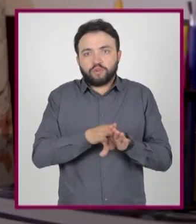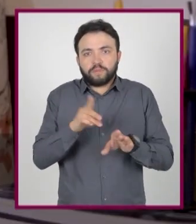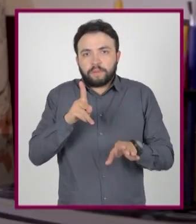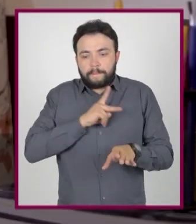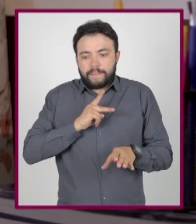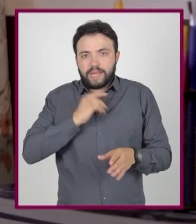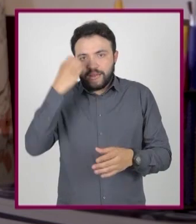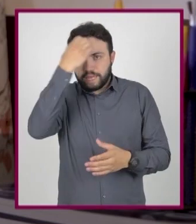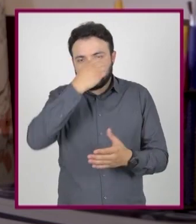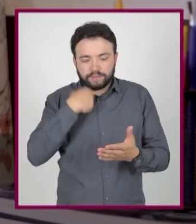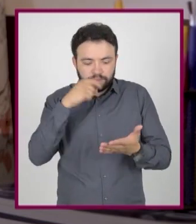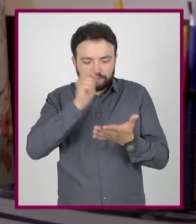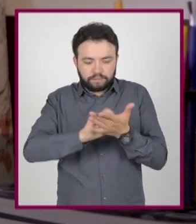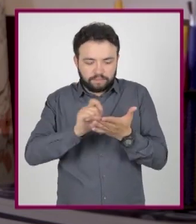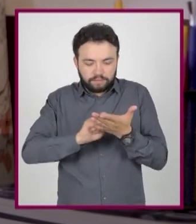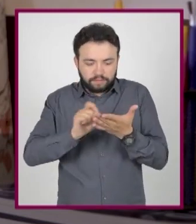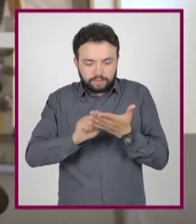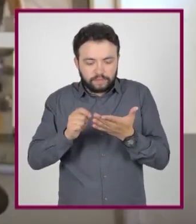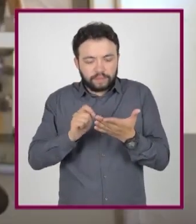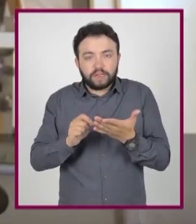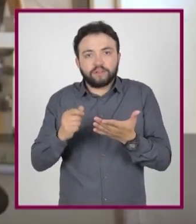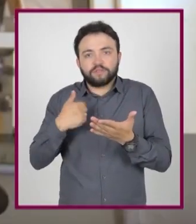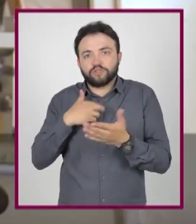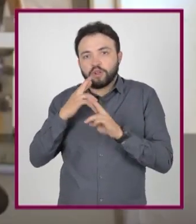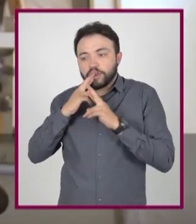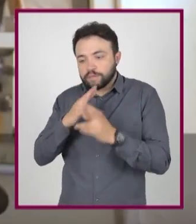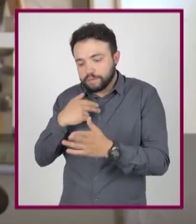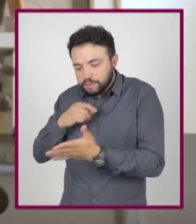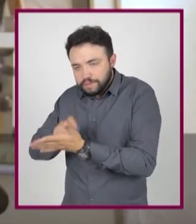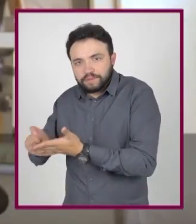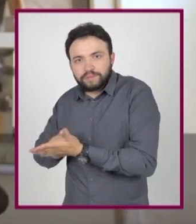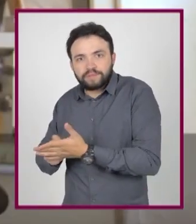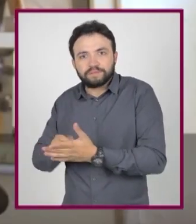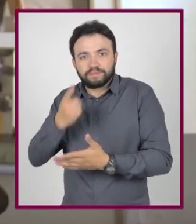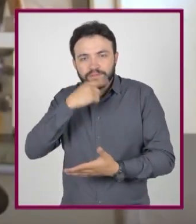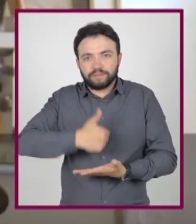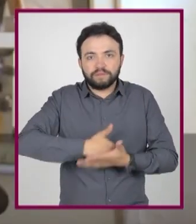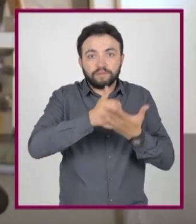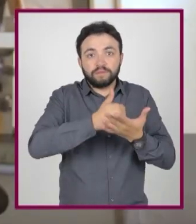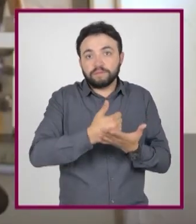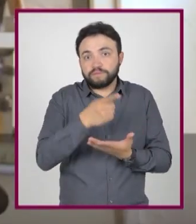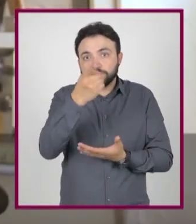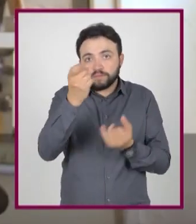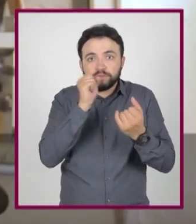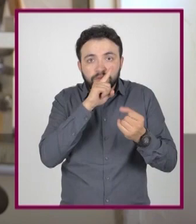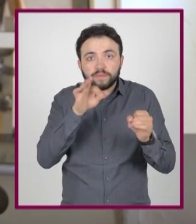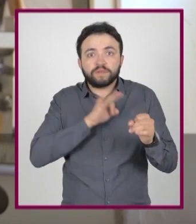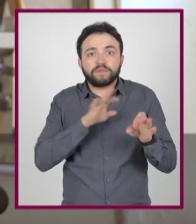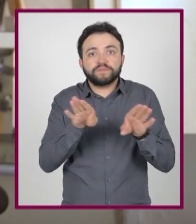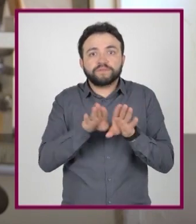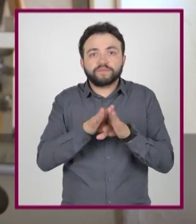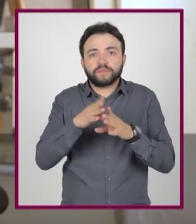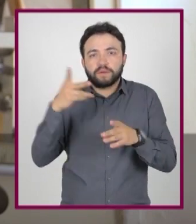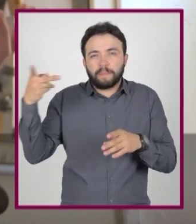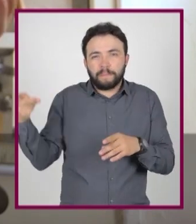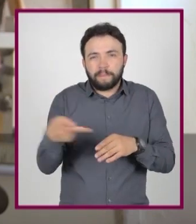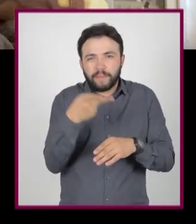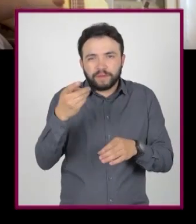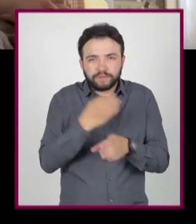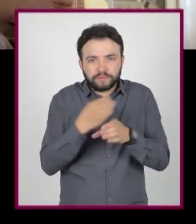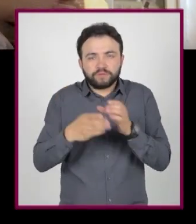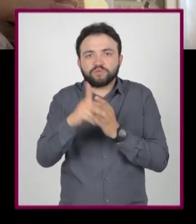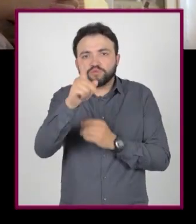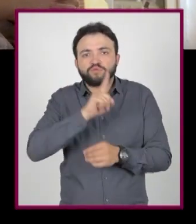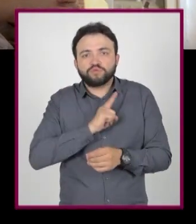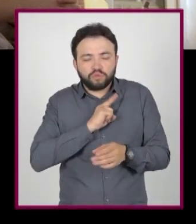exámenes porque puedo saber en qué estoy fallando. Incluso crear tus propias preguntas ayuda a comprobar el conocimiento o la